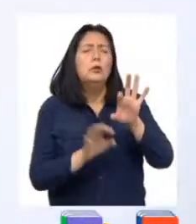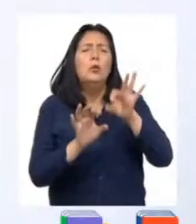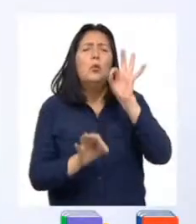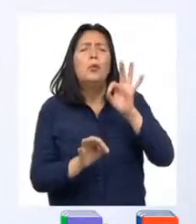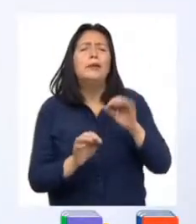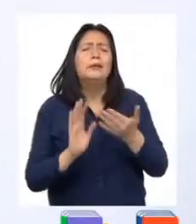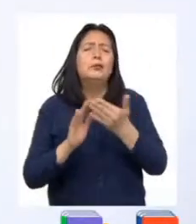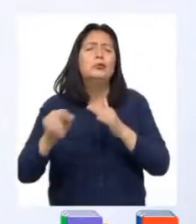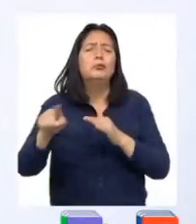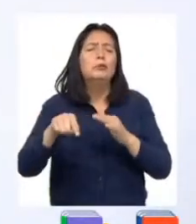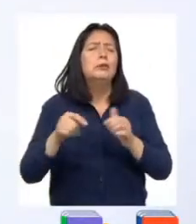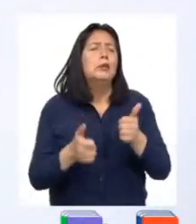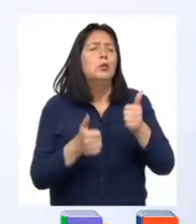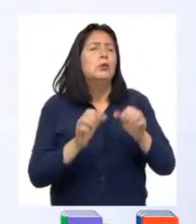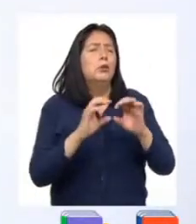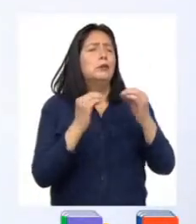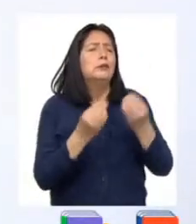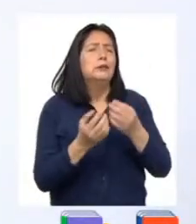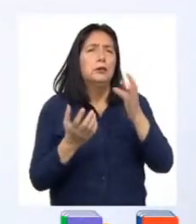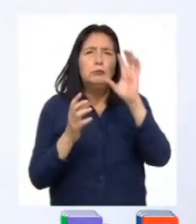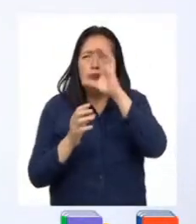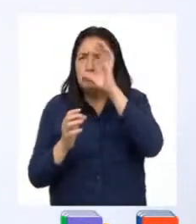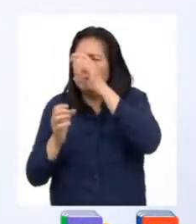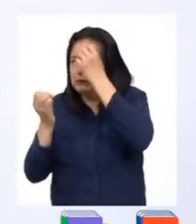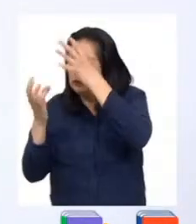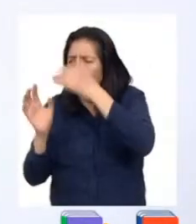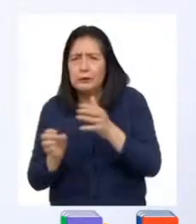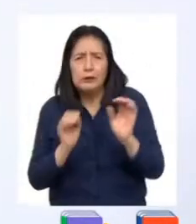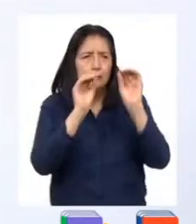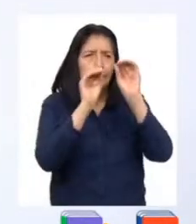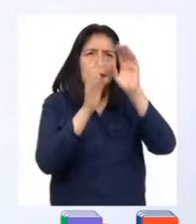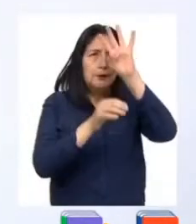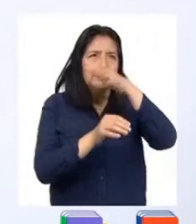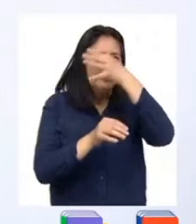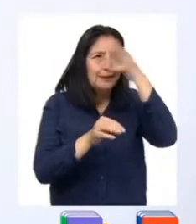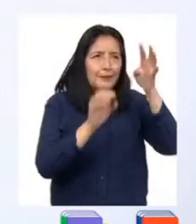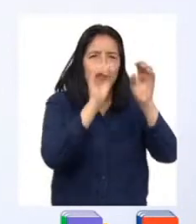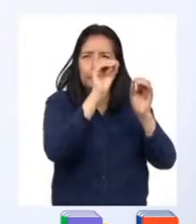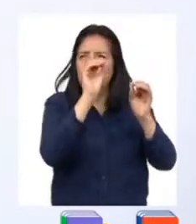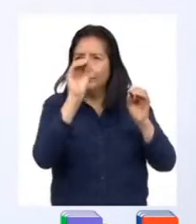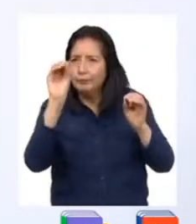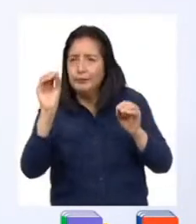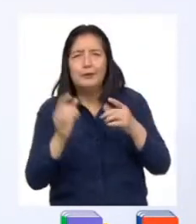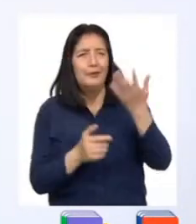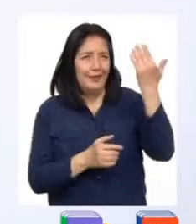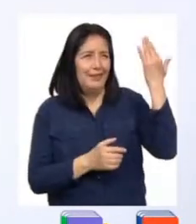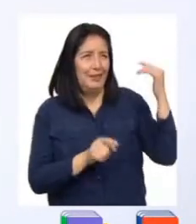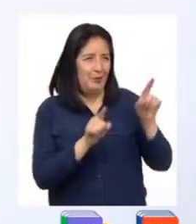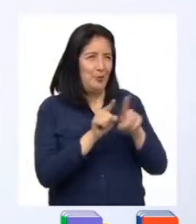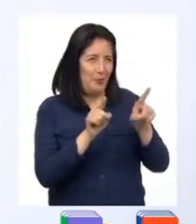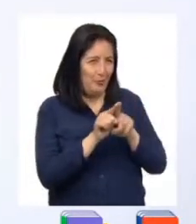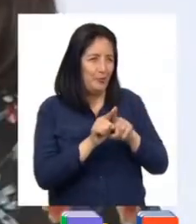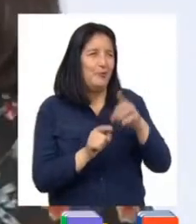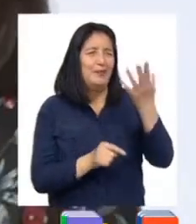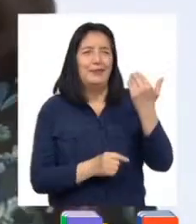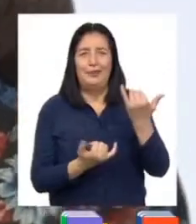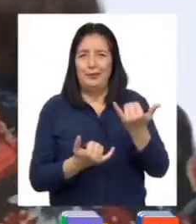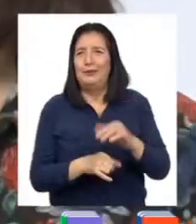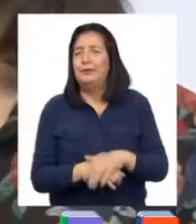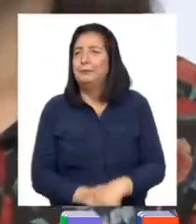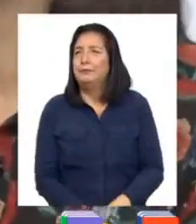localidad y busquen la información necesaria para complementar el organizador gráfico, tal como lo hicimos en nuestra actividad del día de hoy.